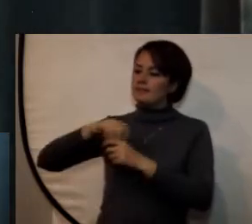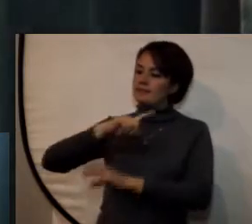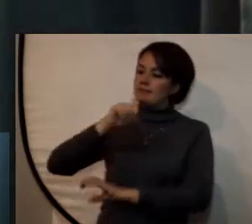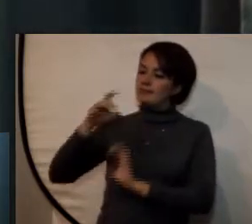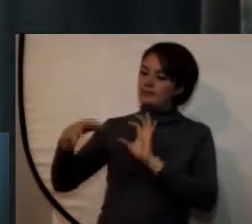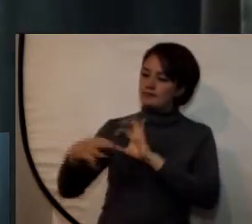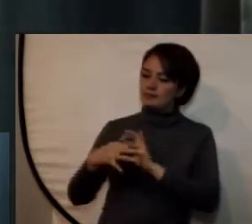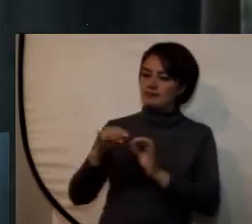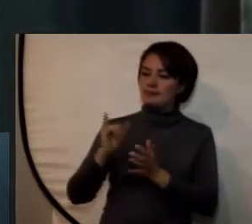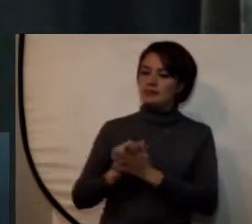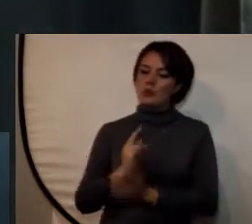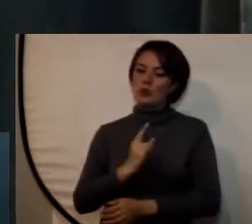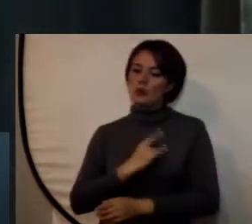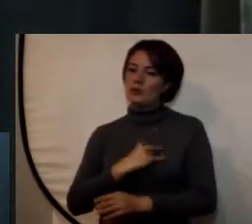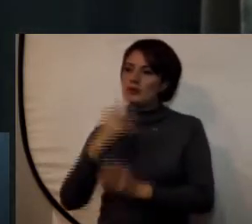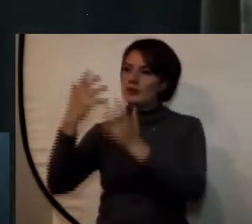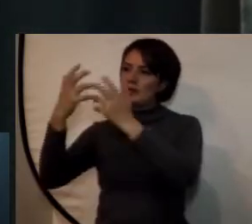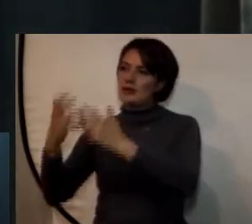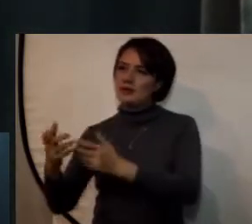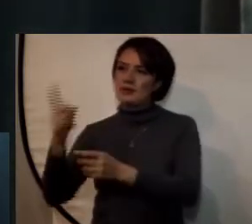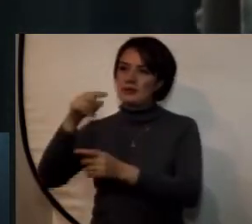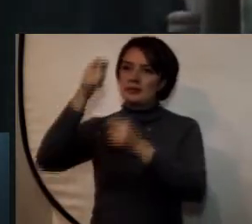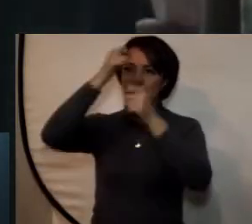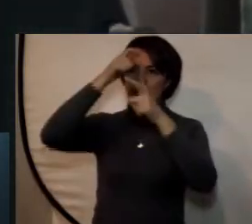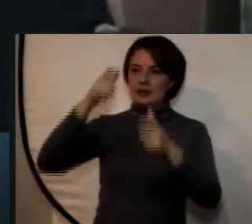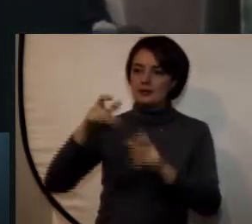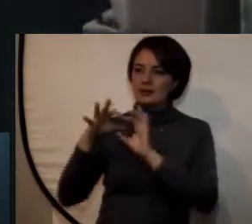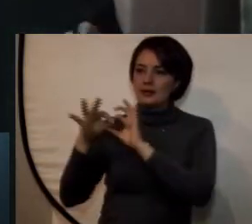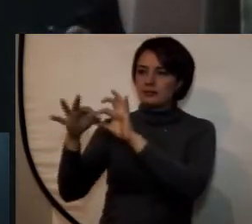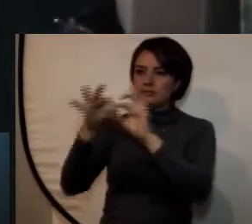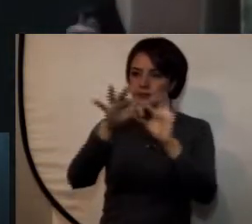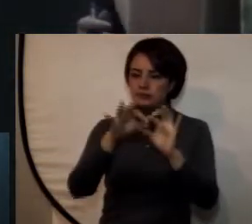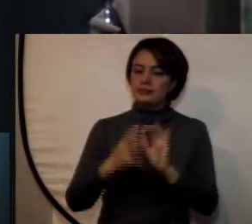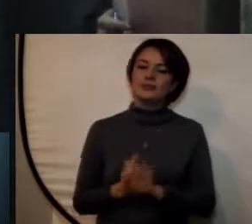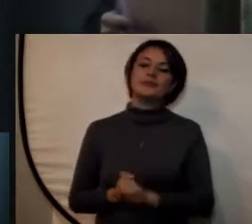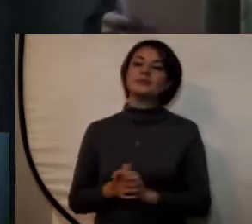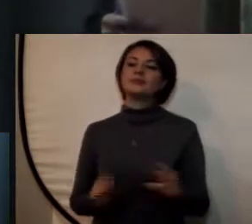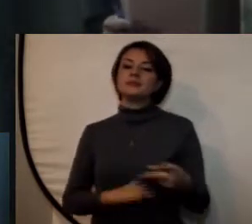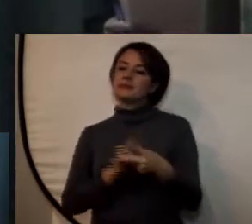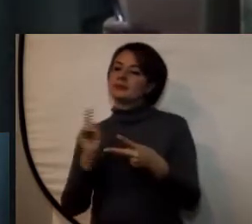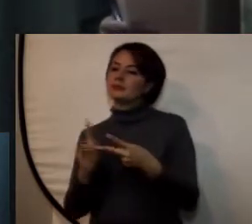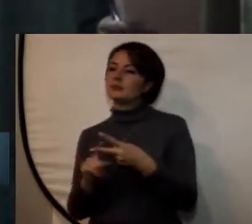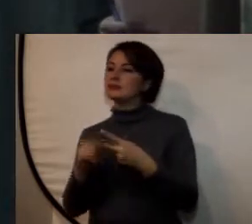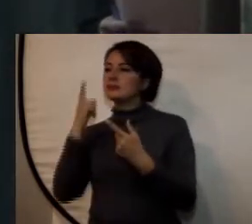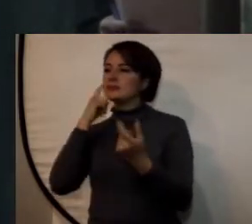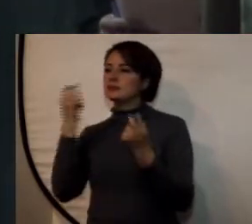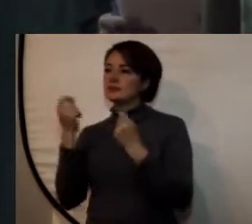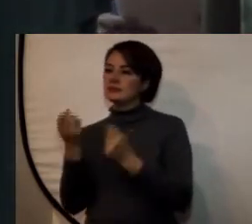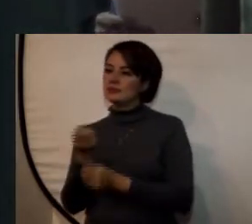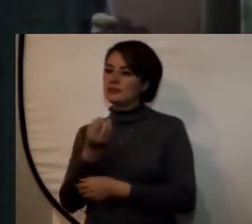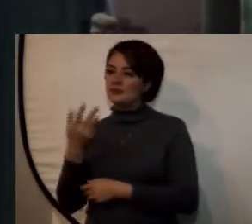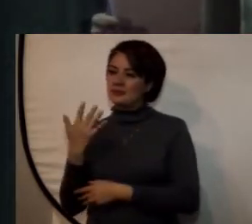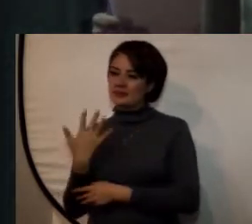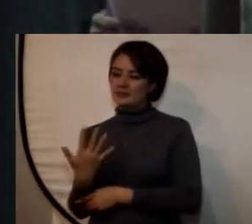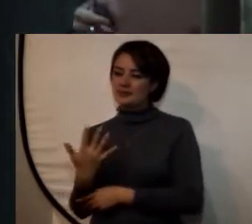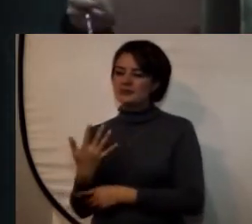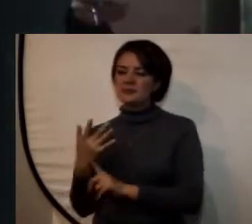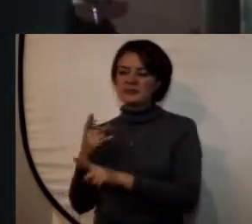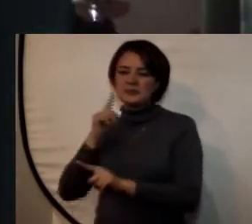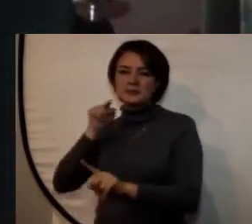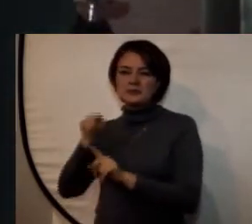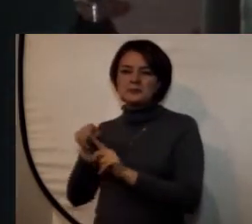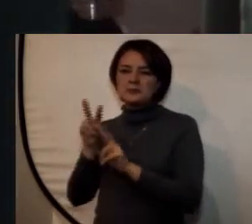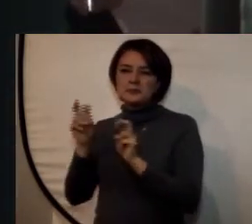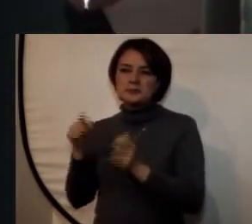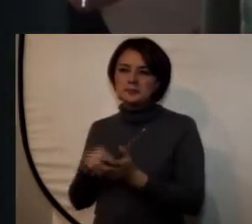universidad empresa estado y en segundo término el objetivo estratégico número 5 que está relacionado